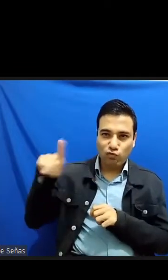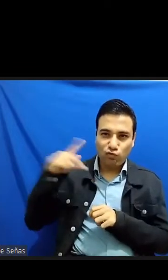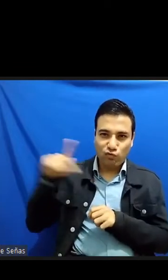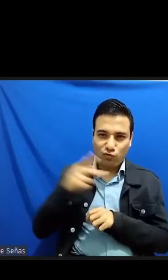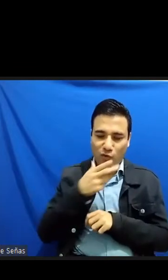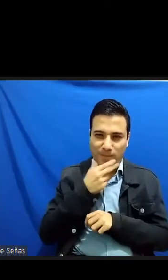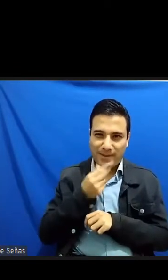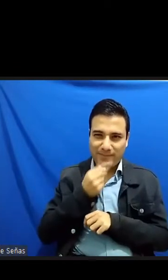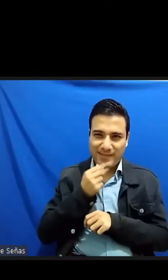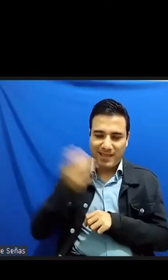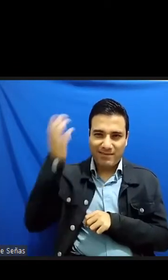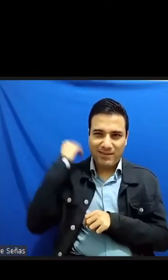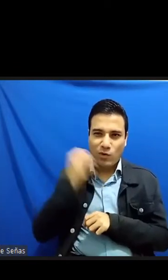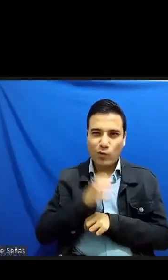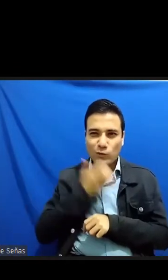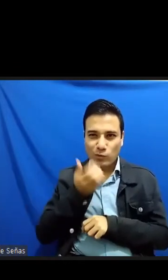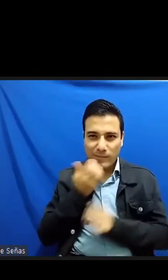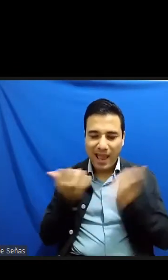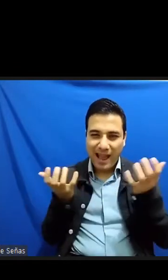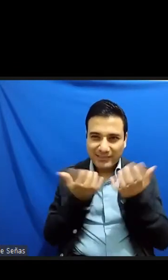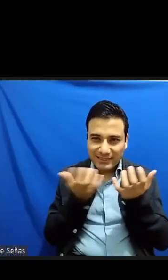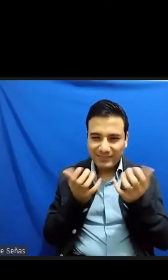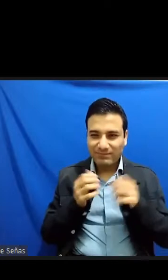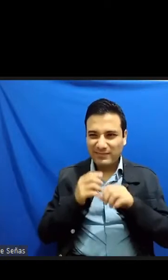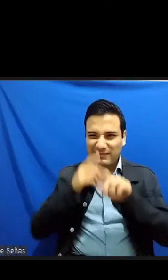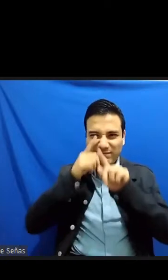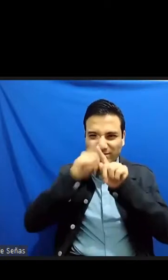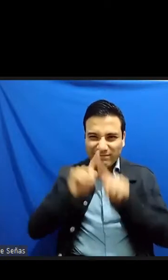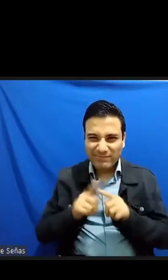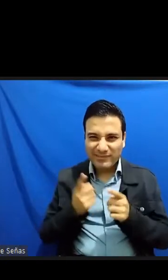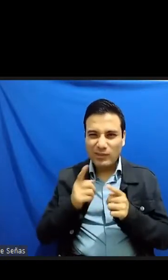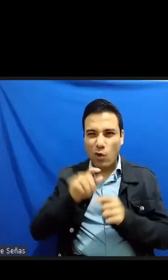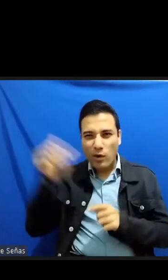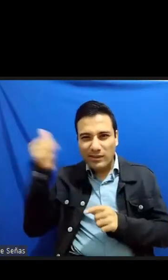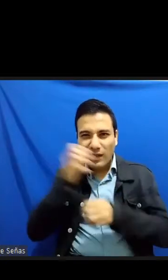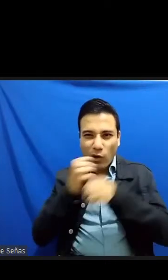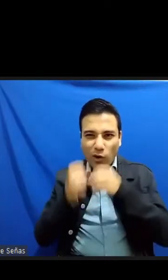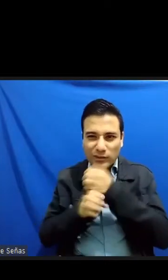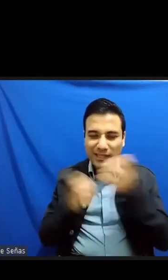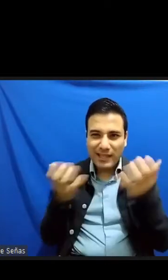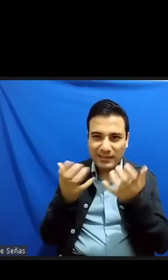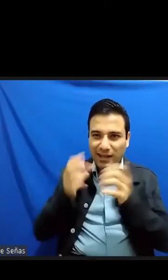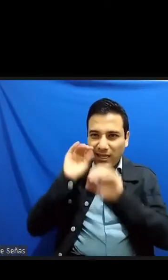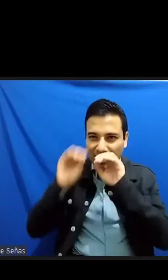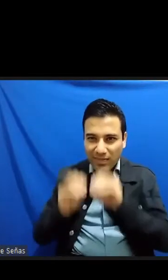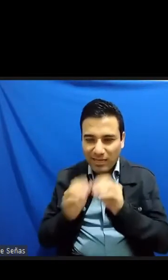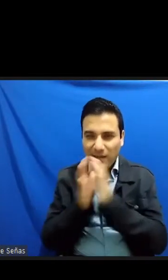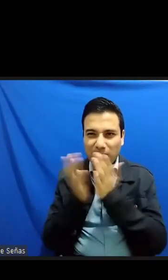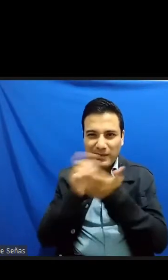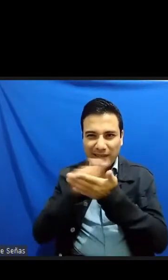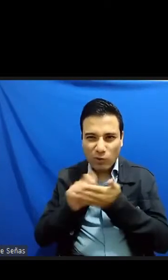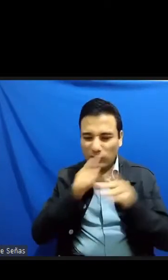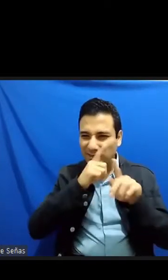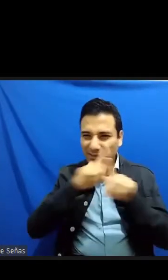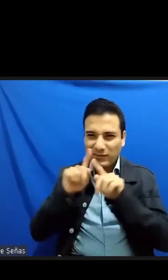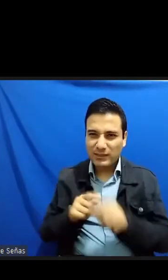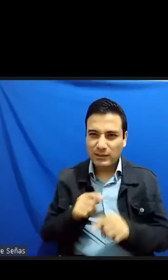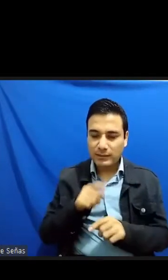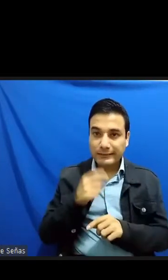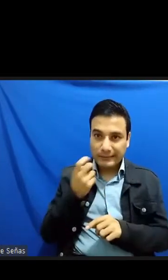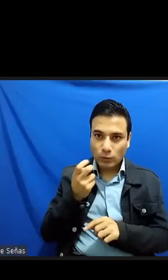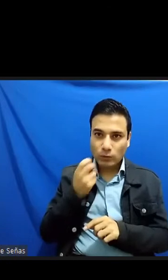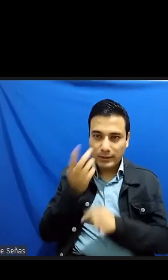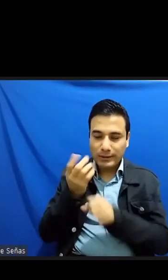actuar en la vida y en la presencia de otras obras legibles en parte es así en las